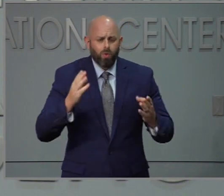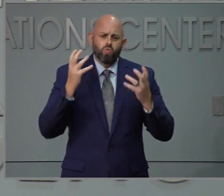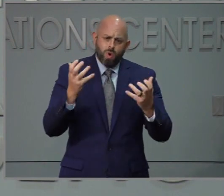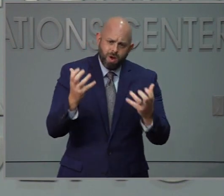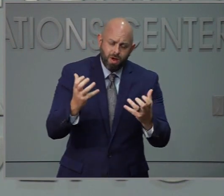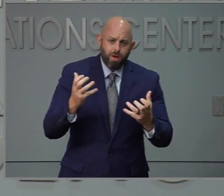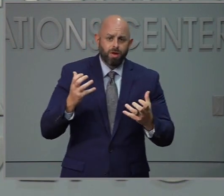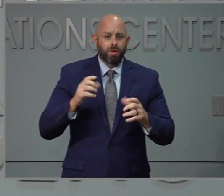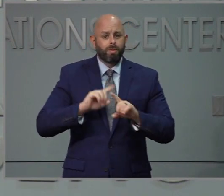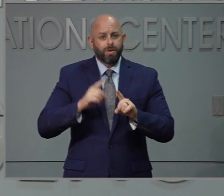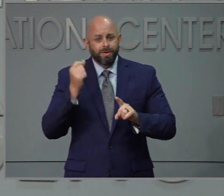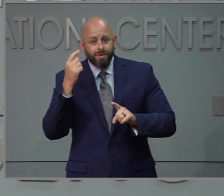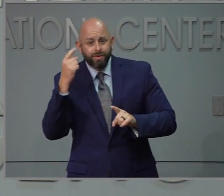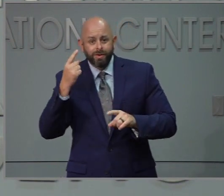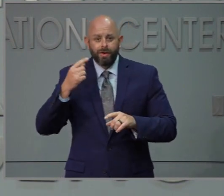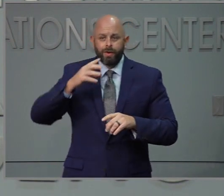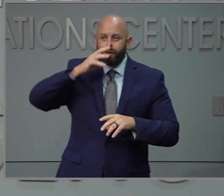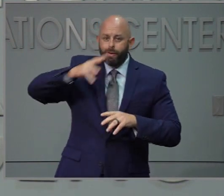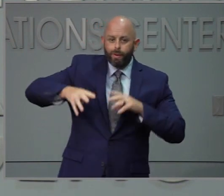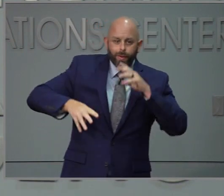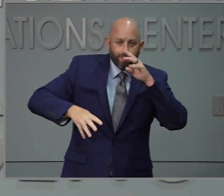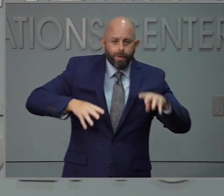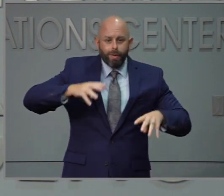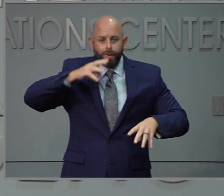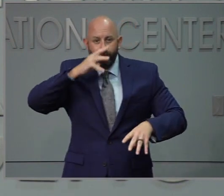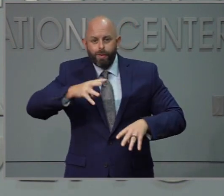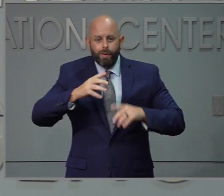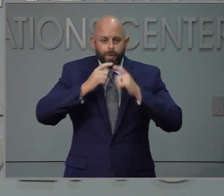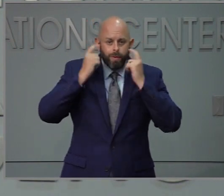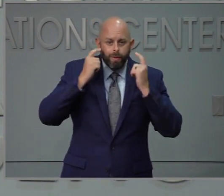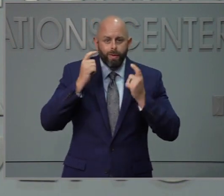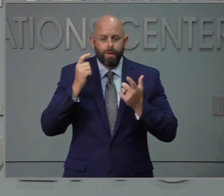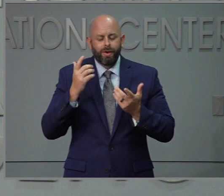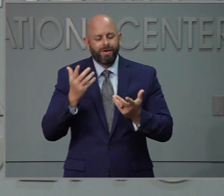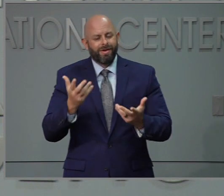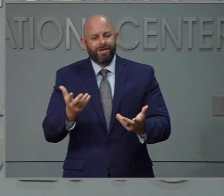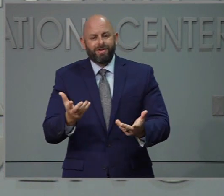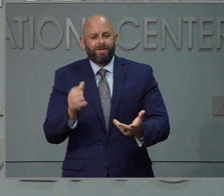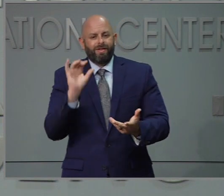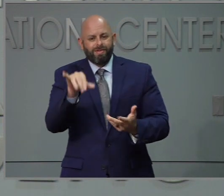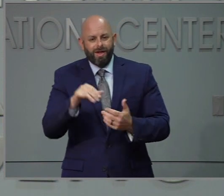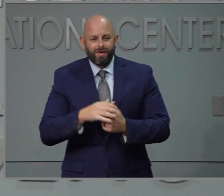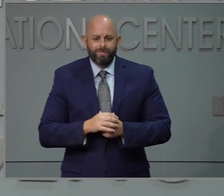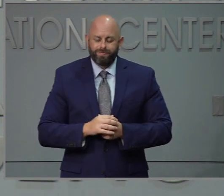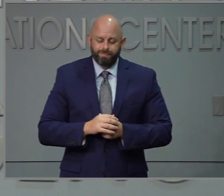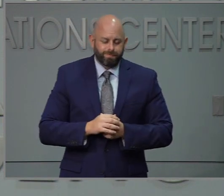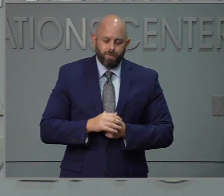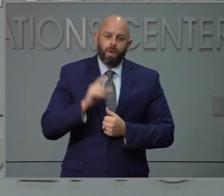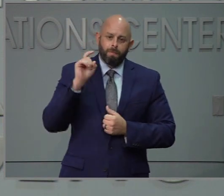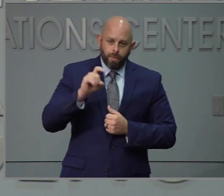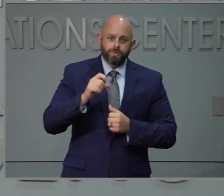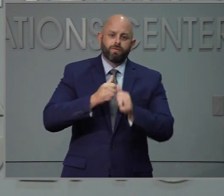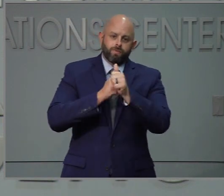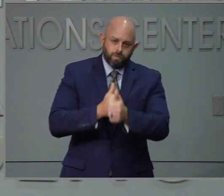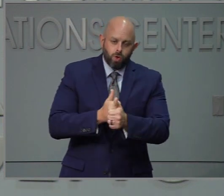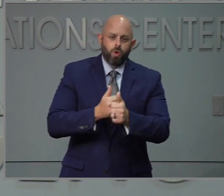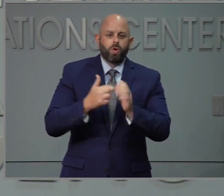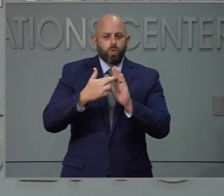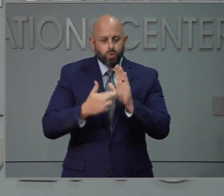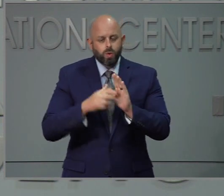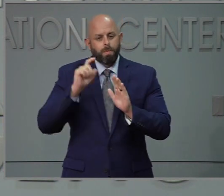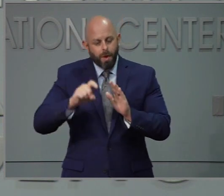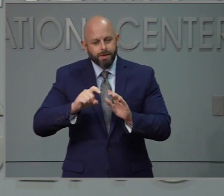y no lo hacemos actuando como que no le va a hacer daño a nadie cuando de hecho